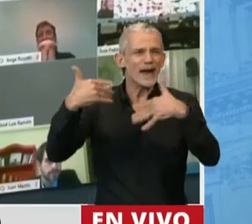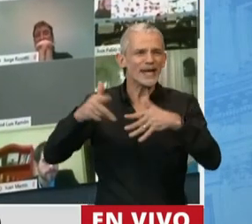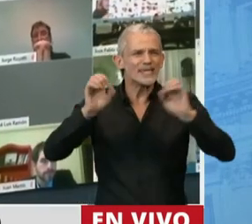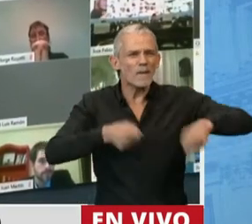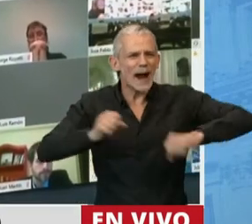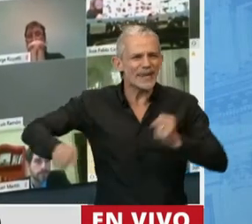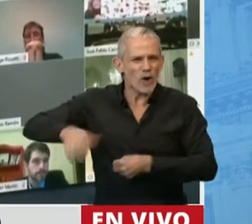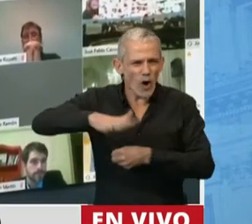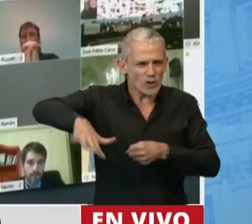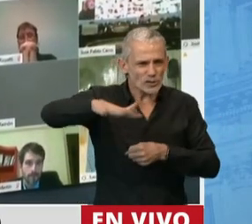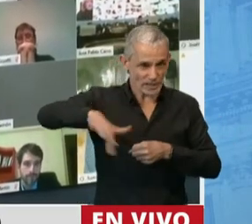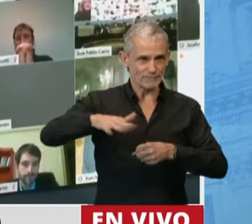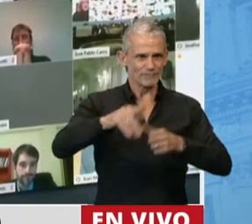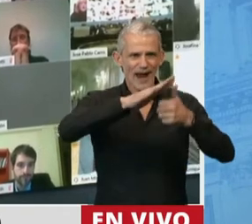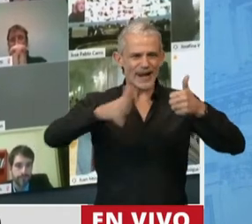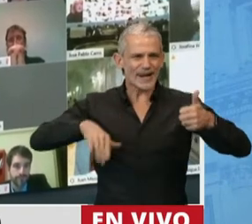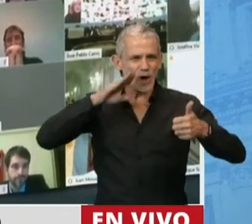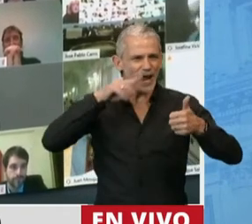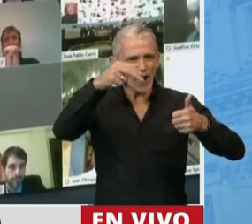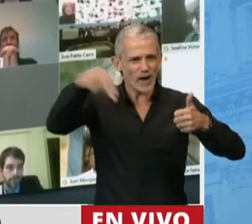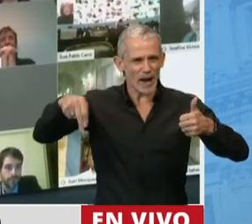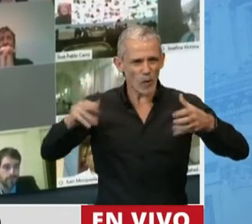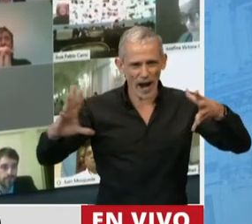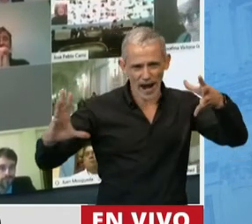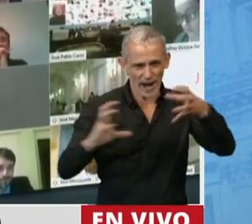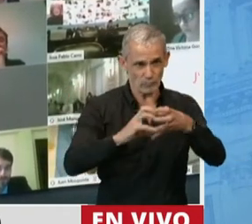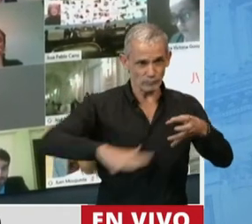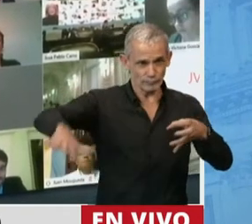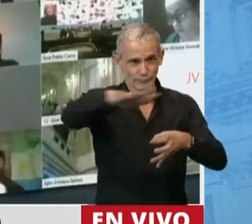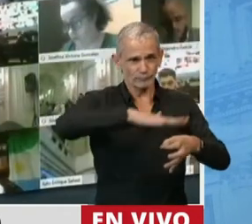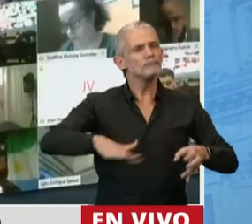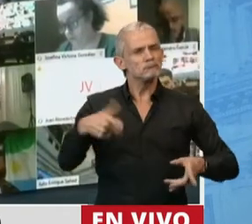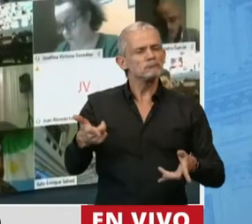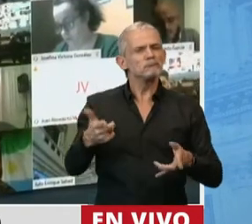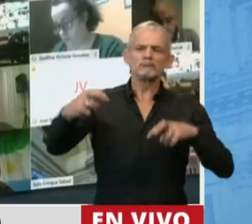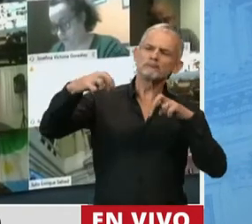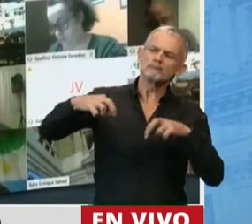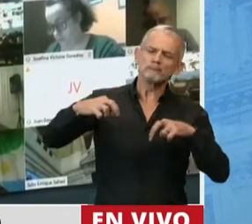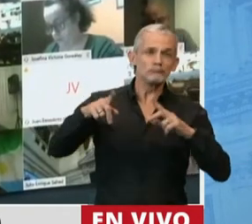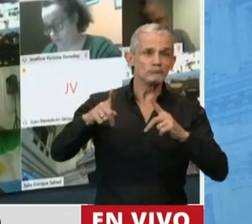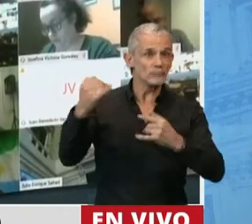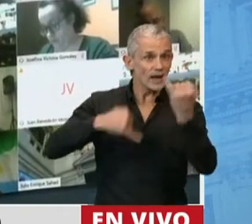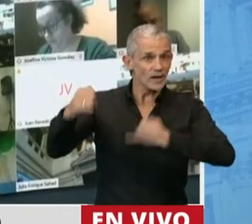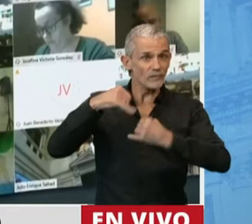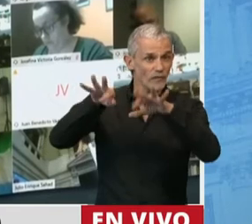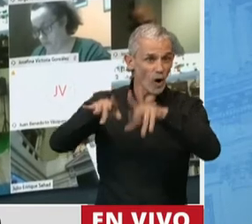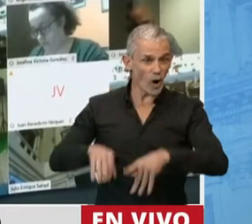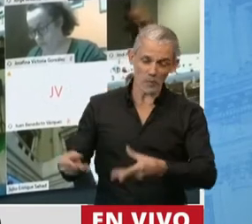Bariloche y que cubre el territorio de Río Negro y de Neuquén, y allí tuvimos oportunidad de recibir un informe